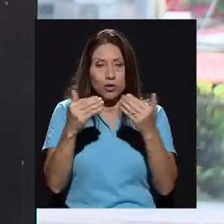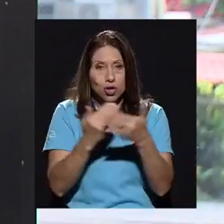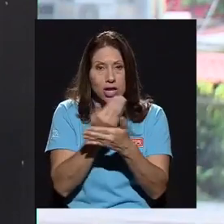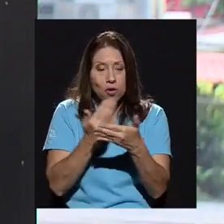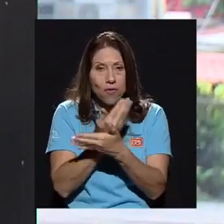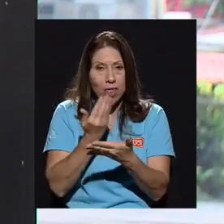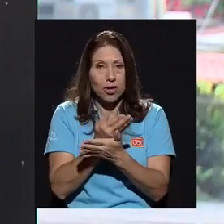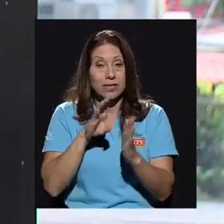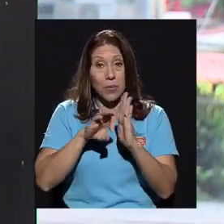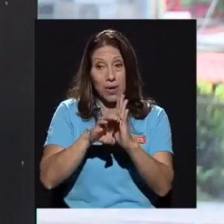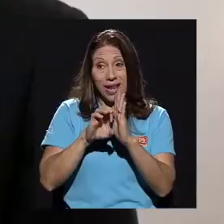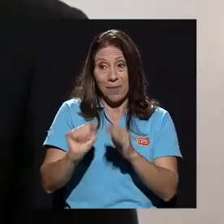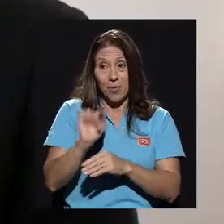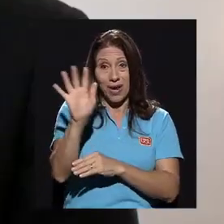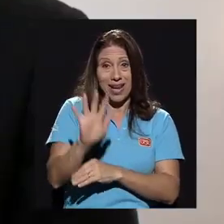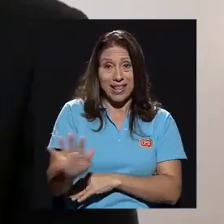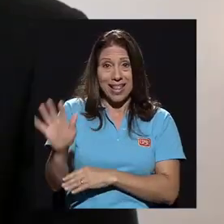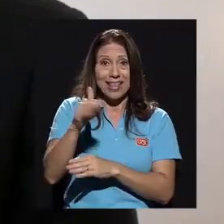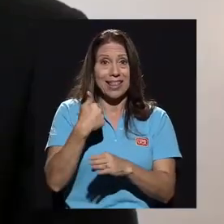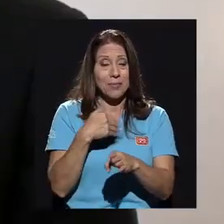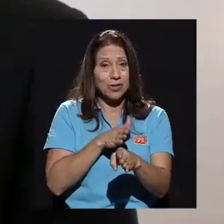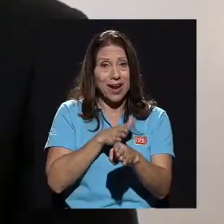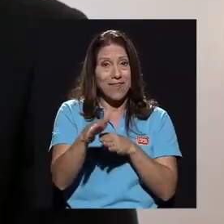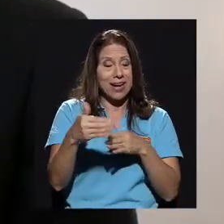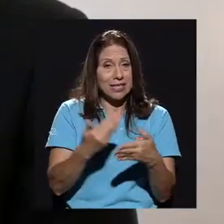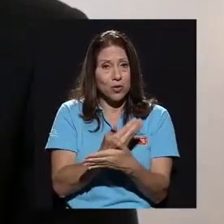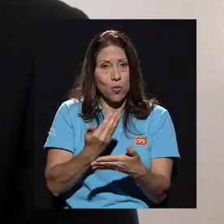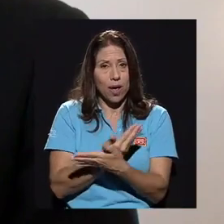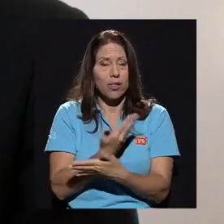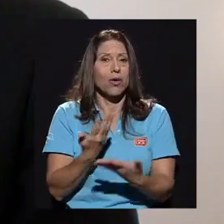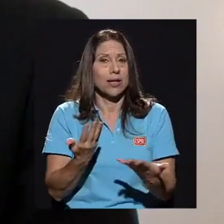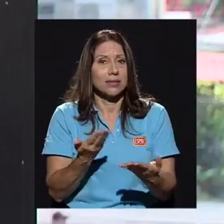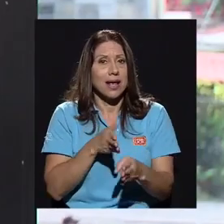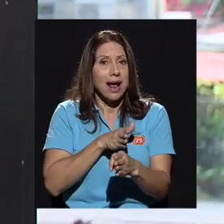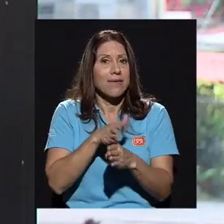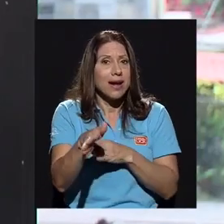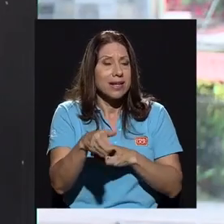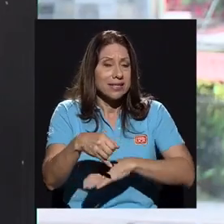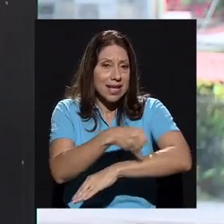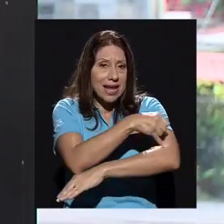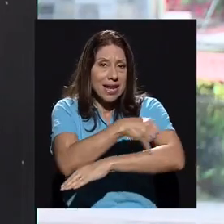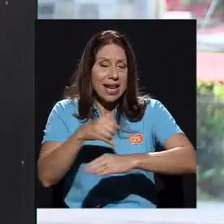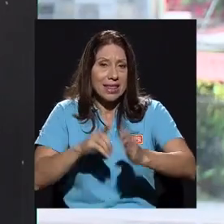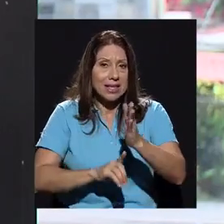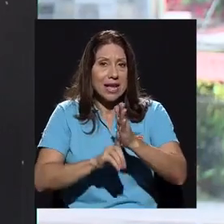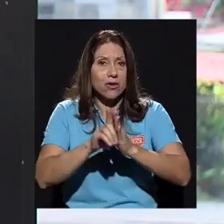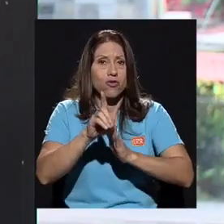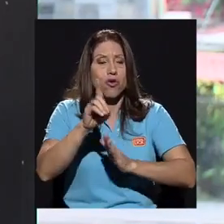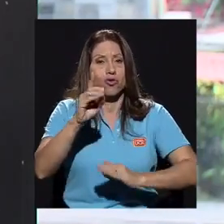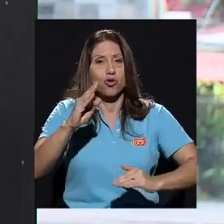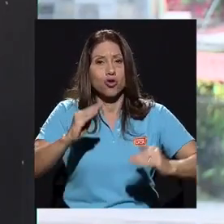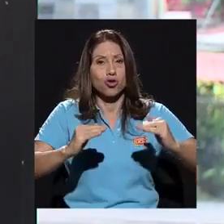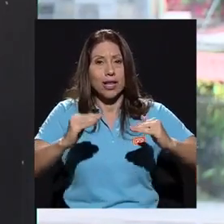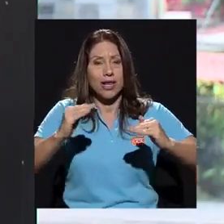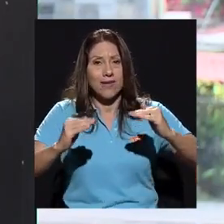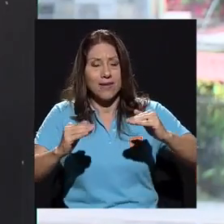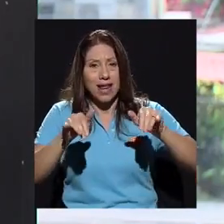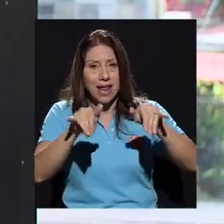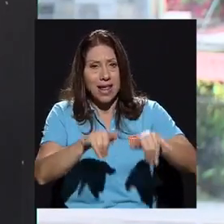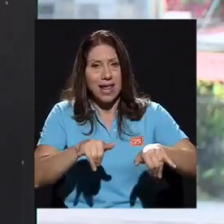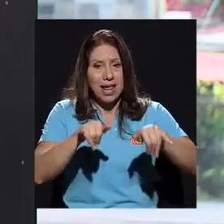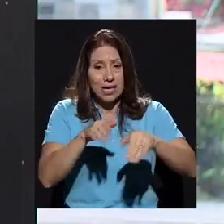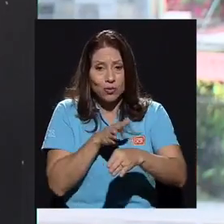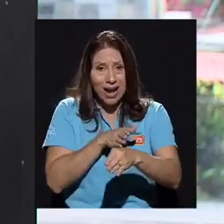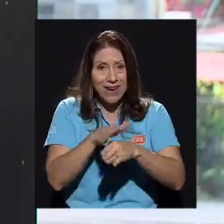Atlántico tenemos carreras innovadoras, como les comentaba, carreras de ingeniería en desarrollo sostenible, que es una carrera que se